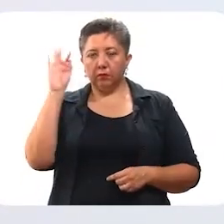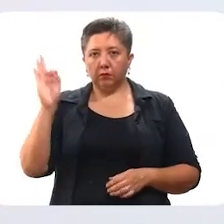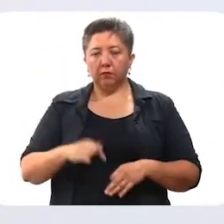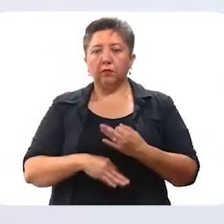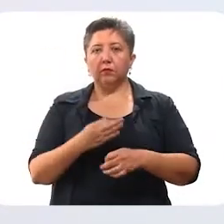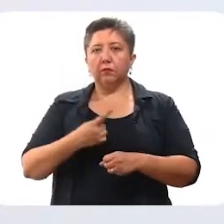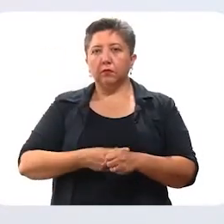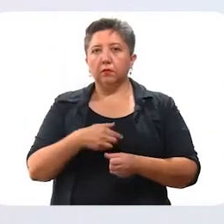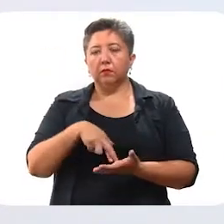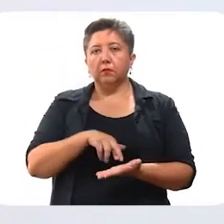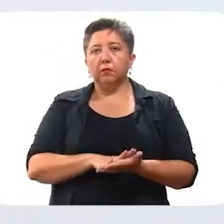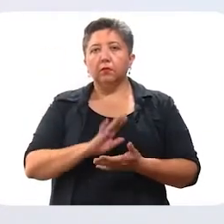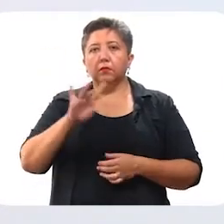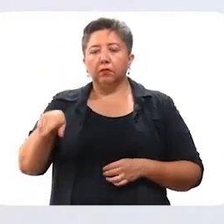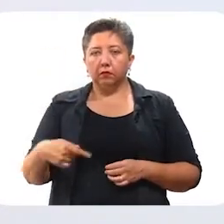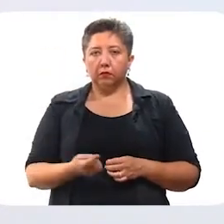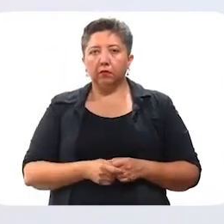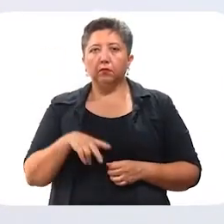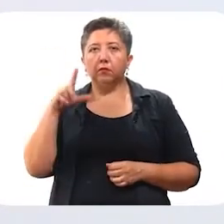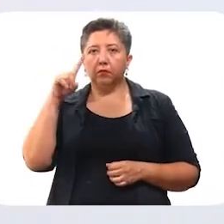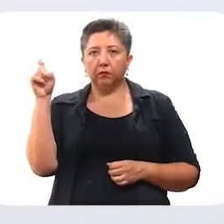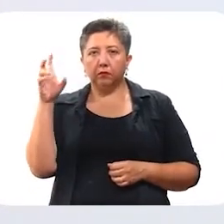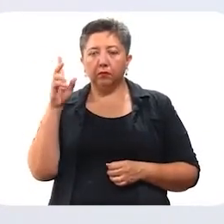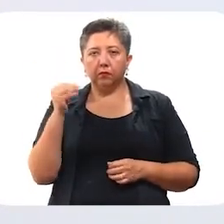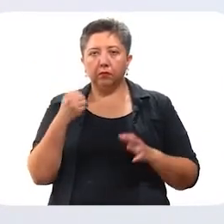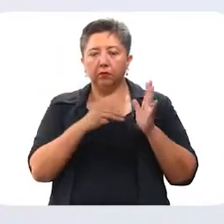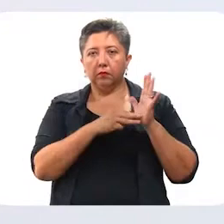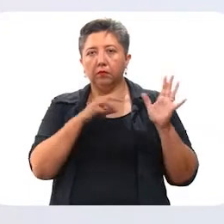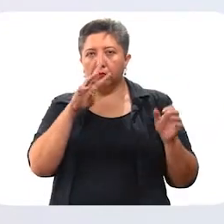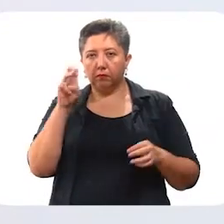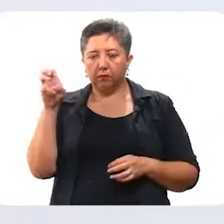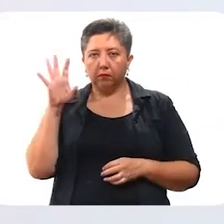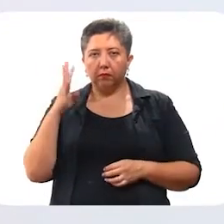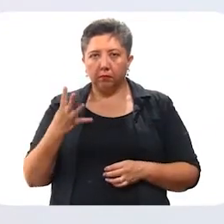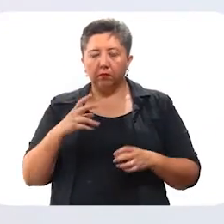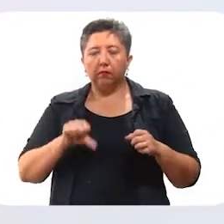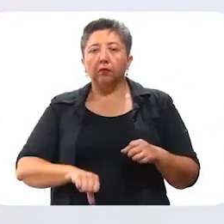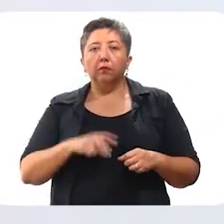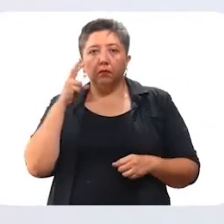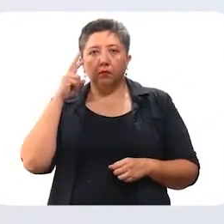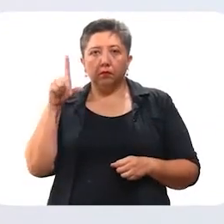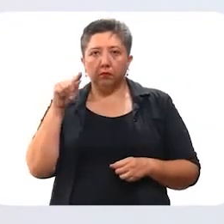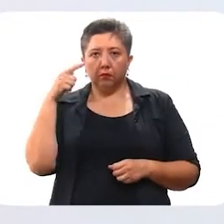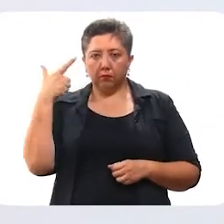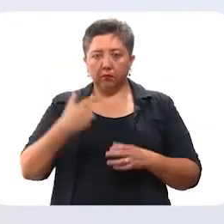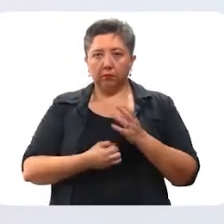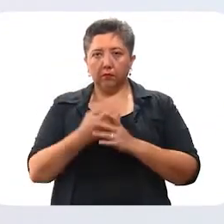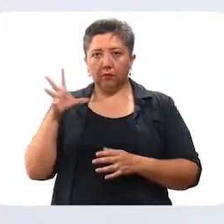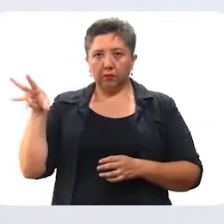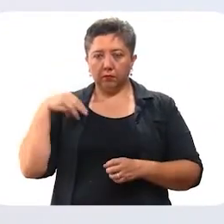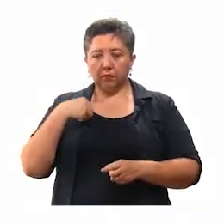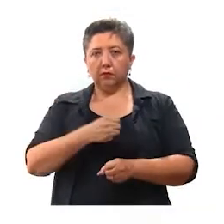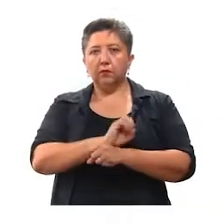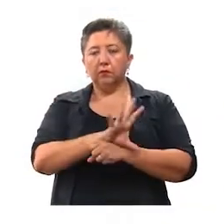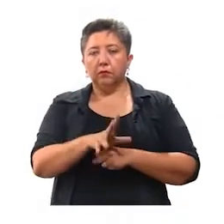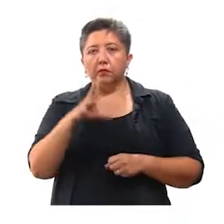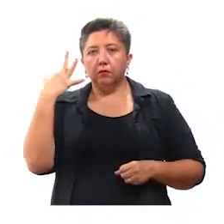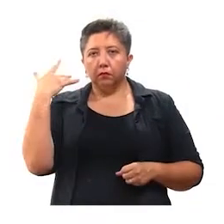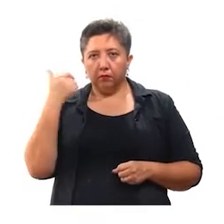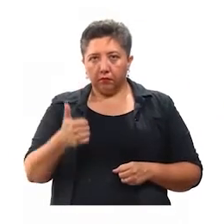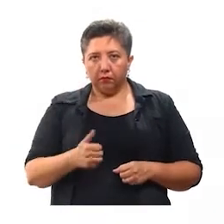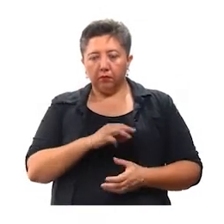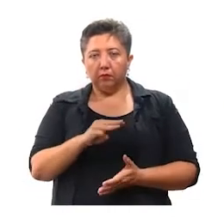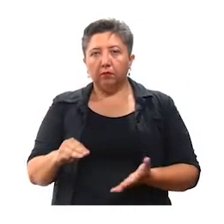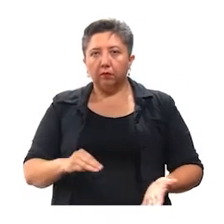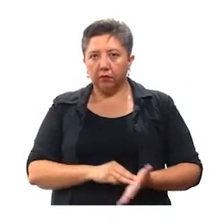kojanchahobo. Soku chukik 109 mil 304 juntulul. Pelechik pa ulak 77 maso. Pakteo koronavirus 56 tu kajil